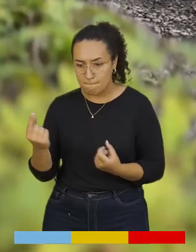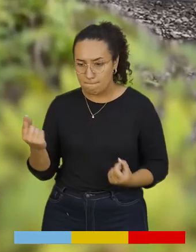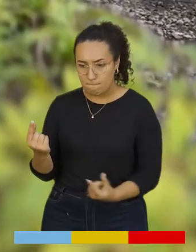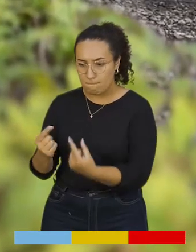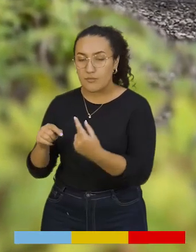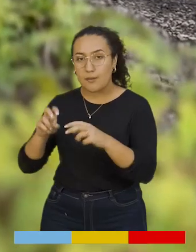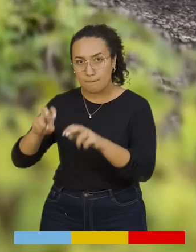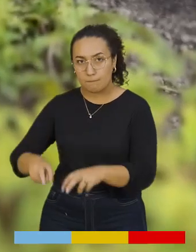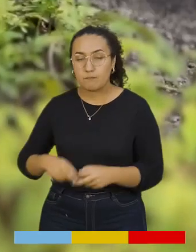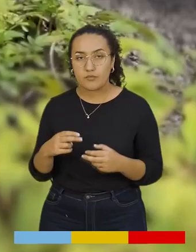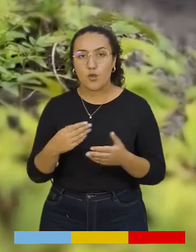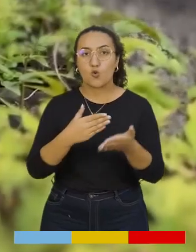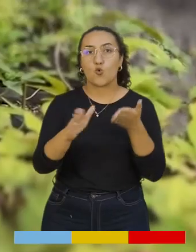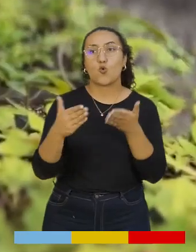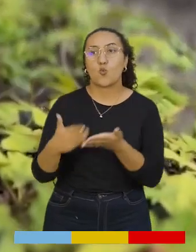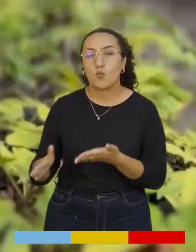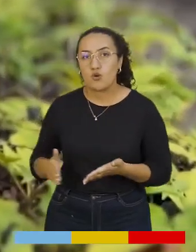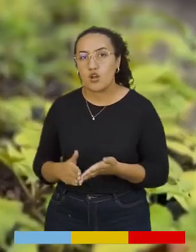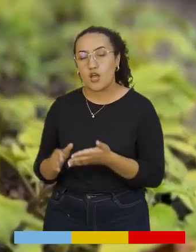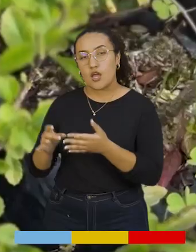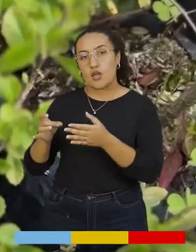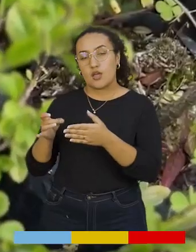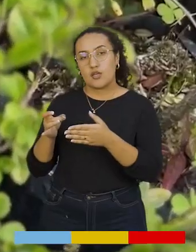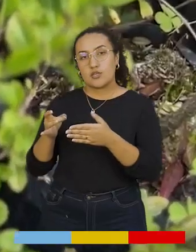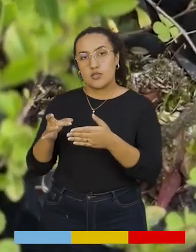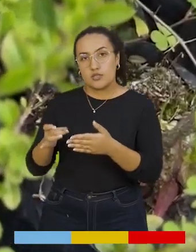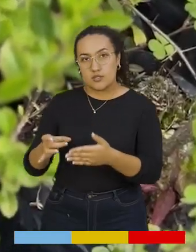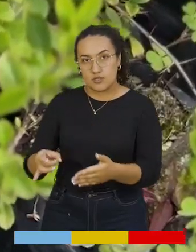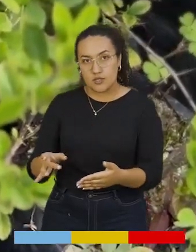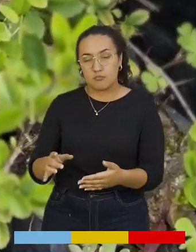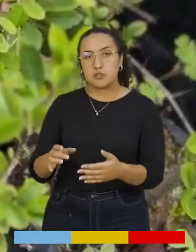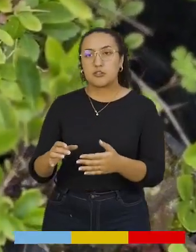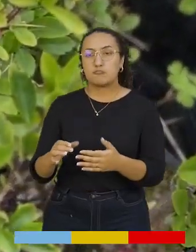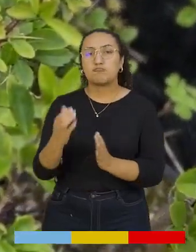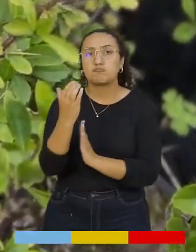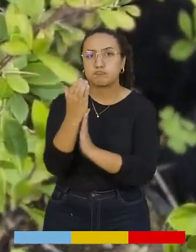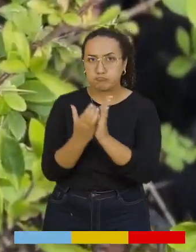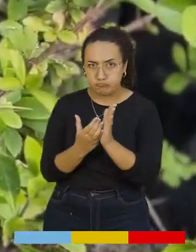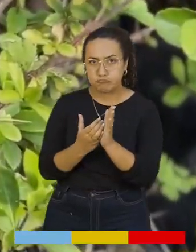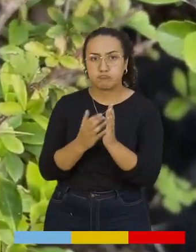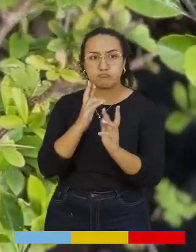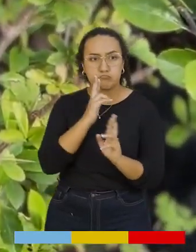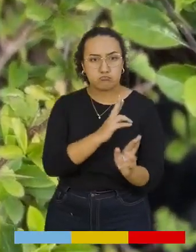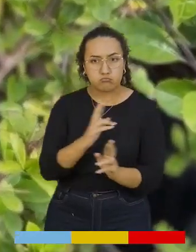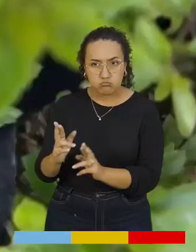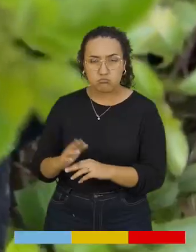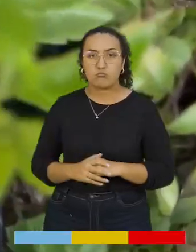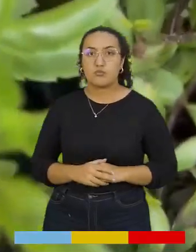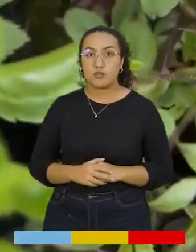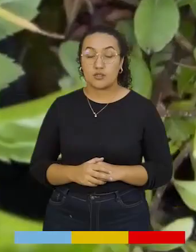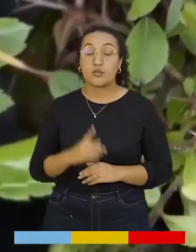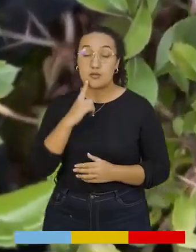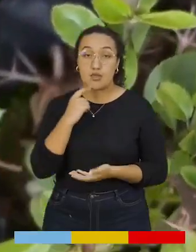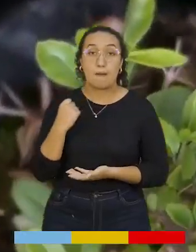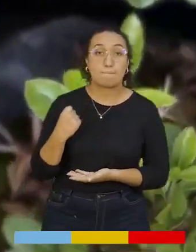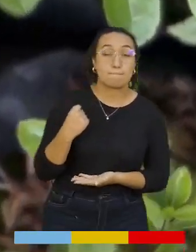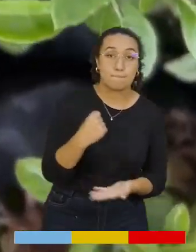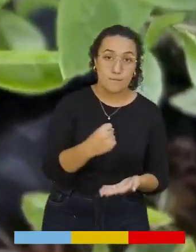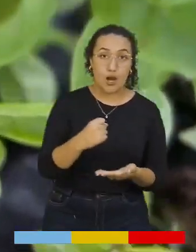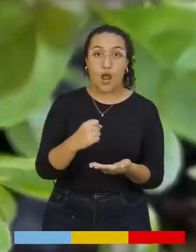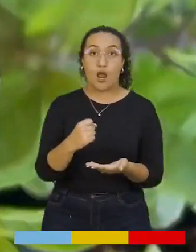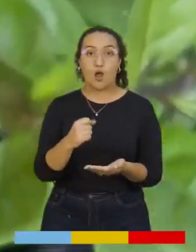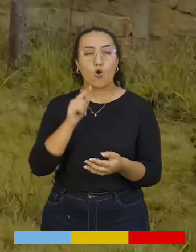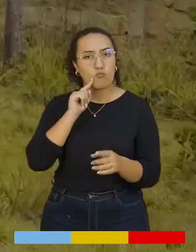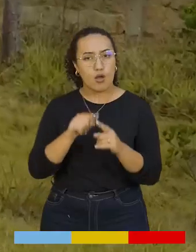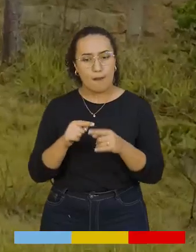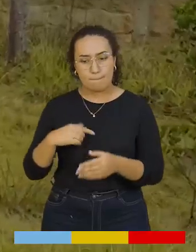Se hace una adquisición de semillas que estén certificadas, que estén libres de plagas, como una inversión que